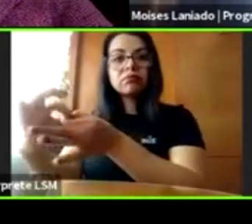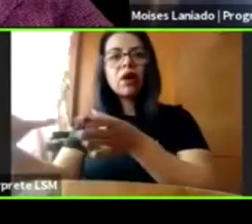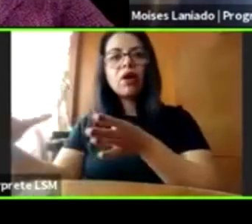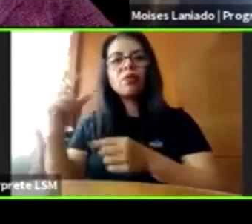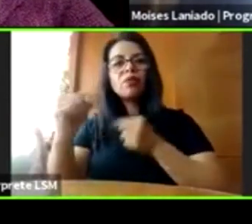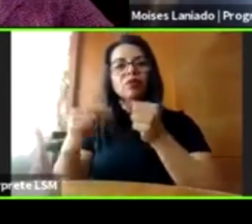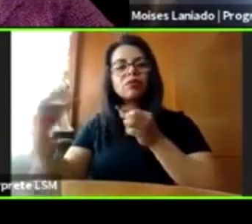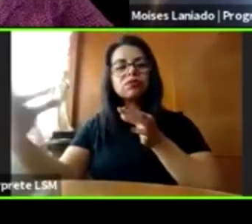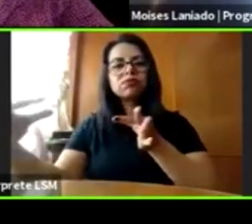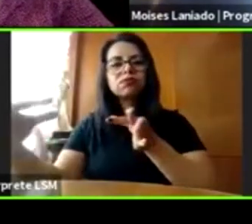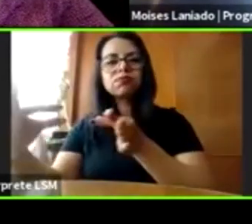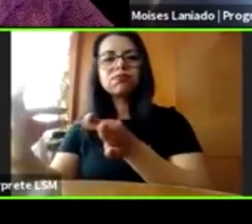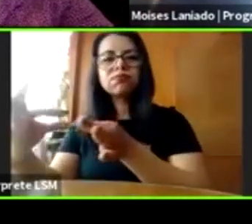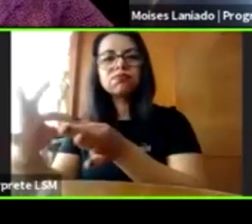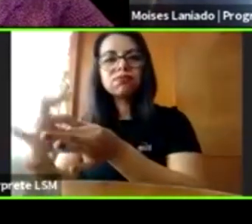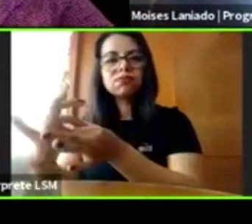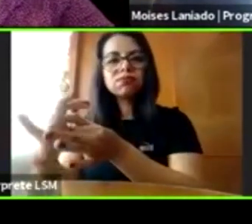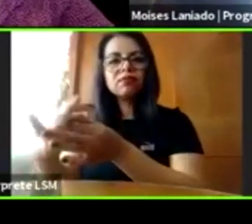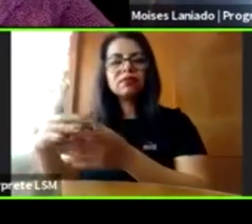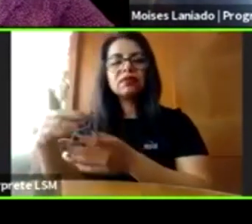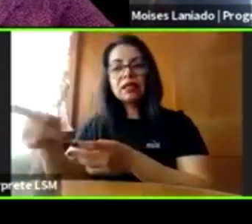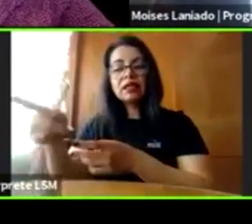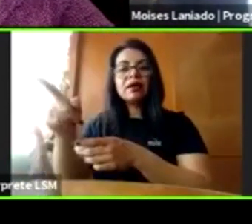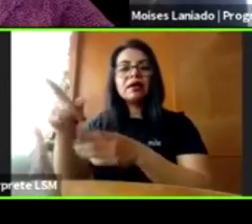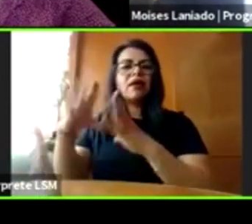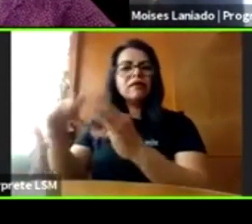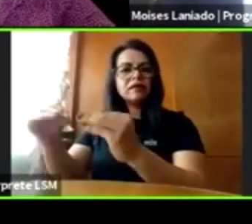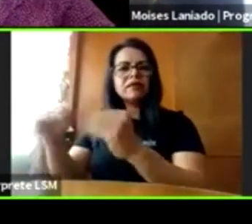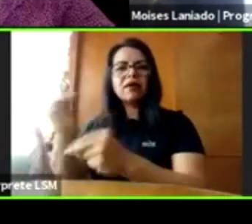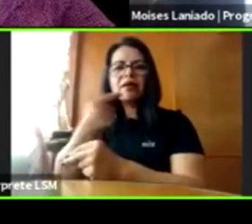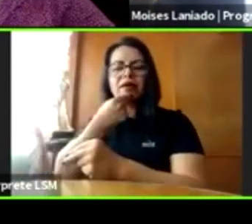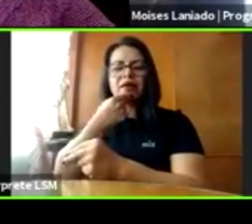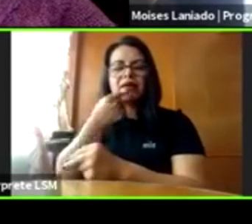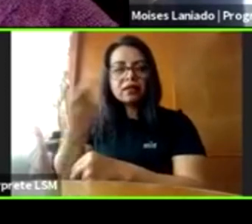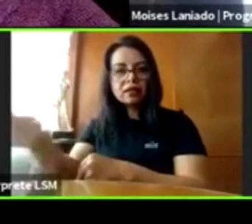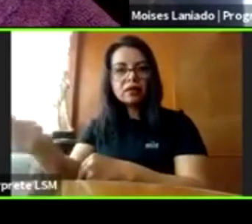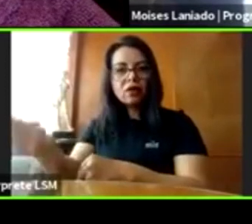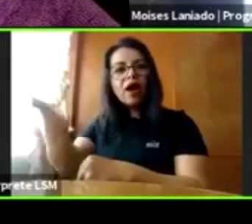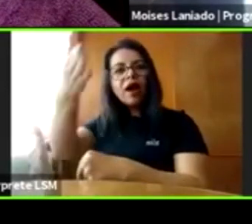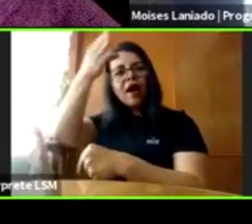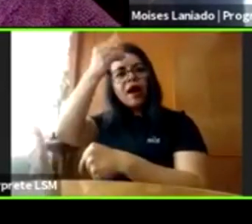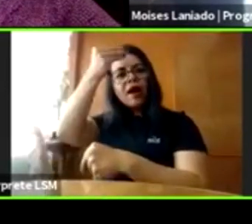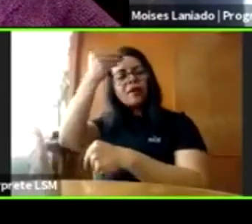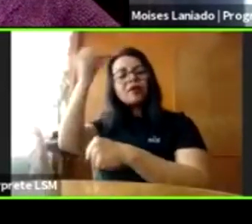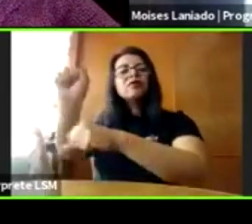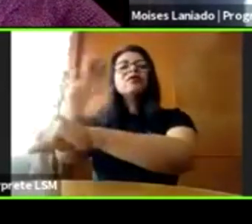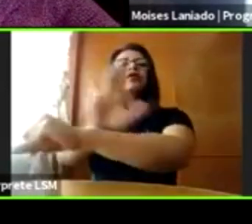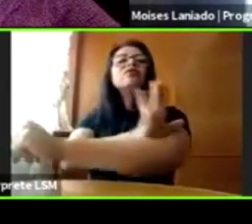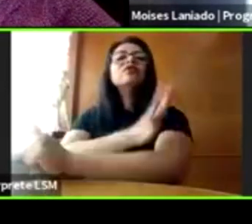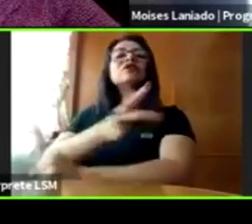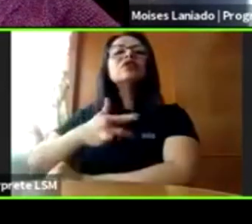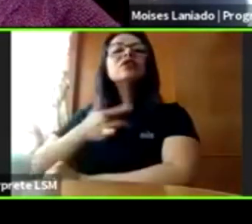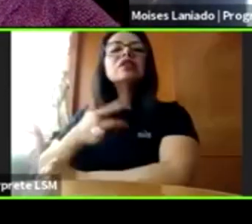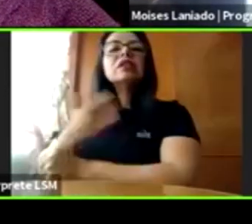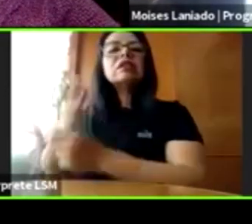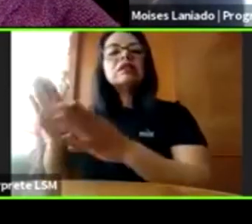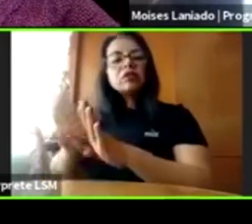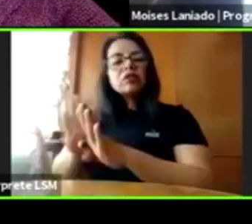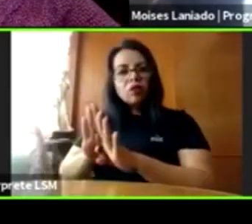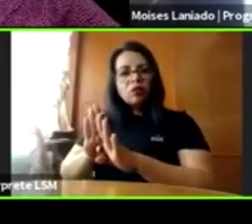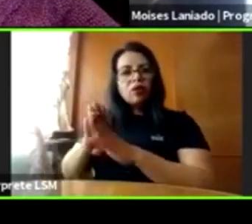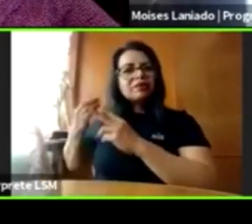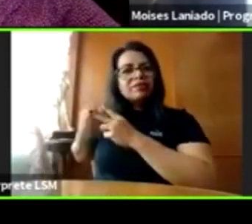psicosocial es a que reconozcan sus emociones desde muy tempranas edades, desde desde kinder grande hasta